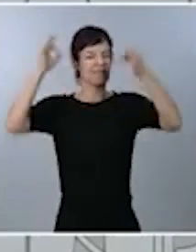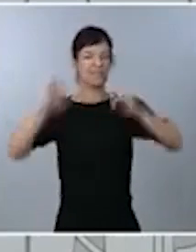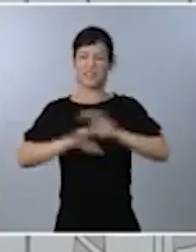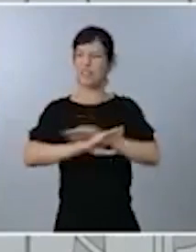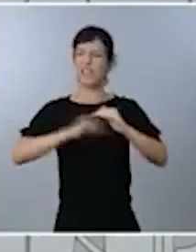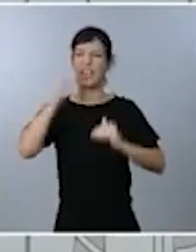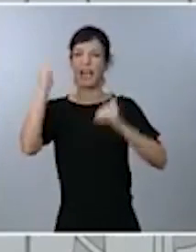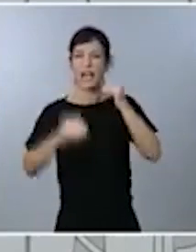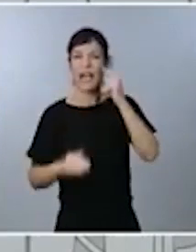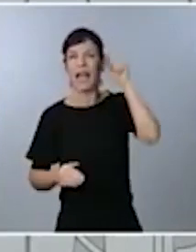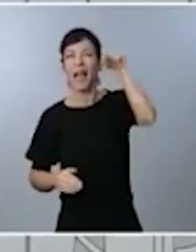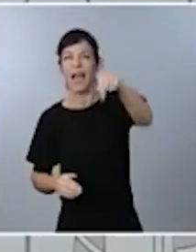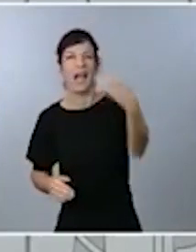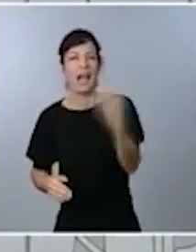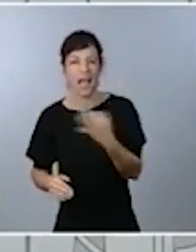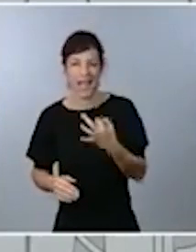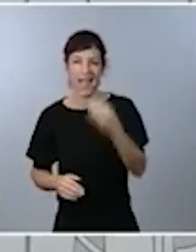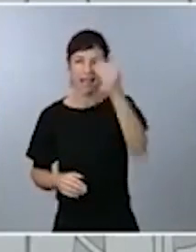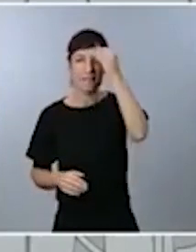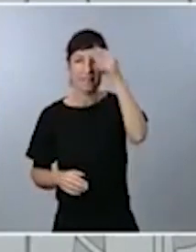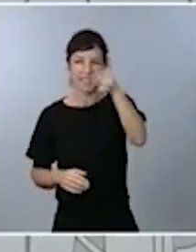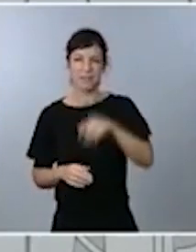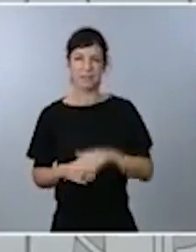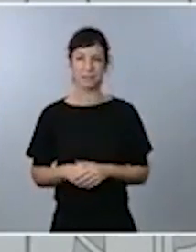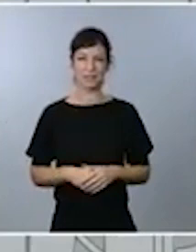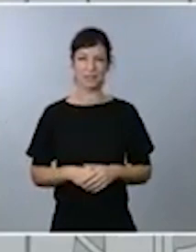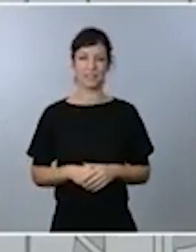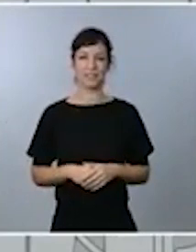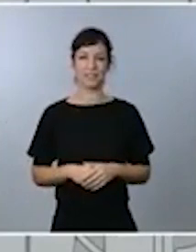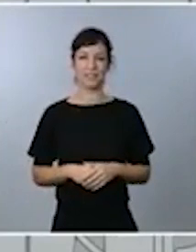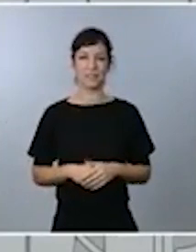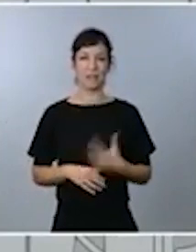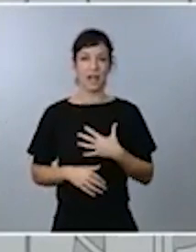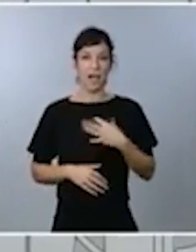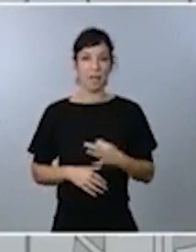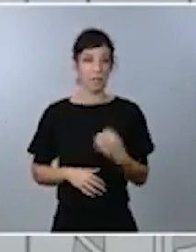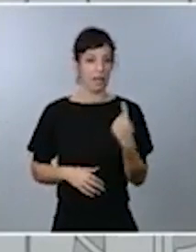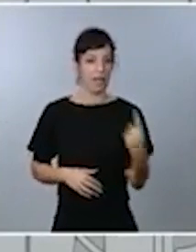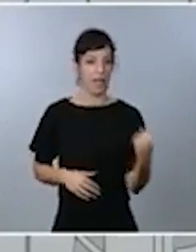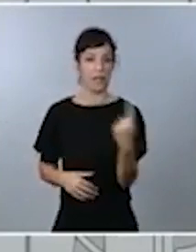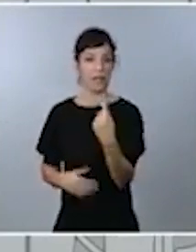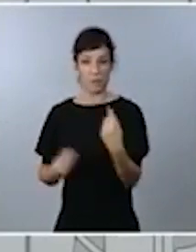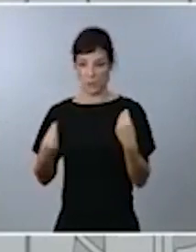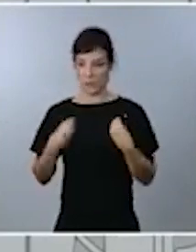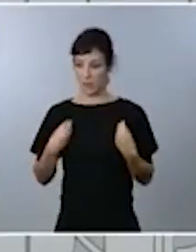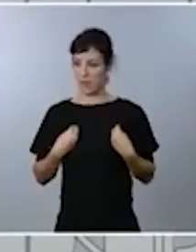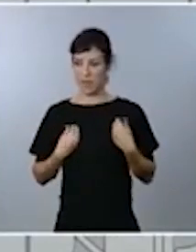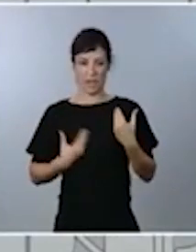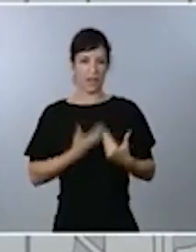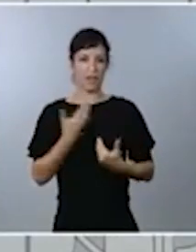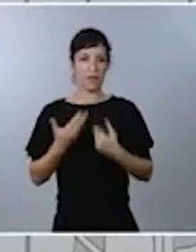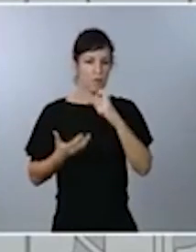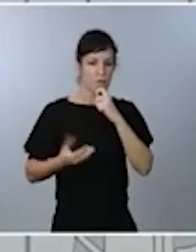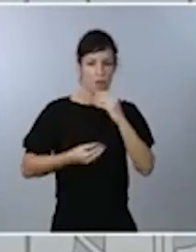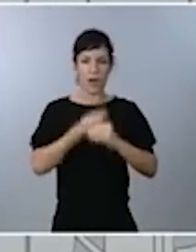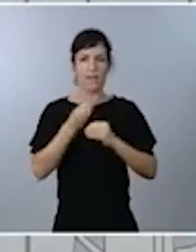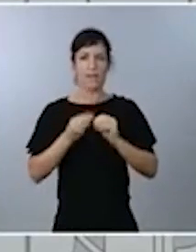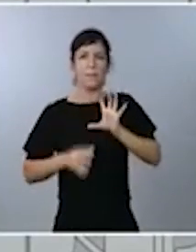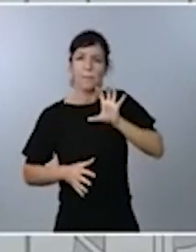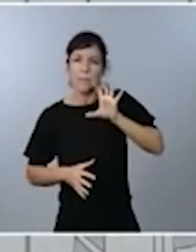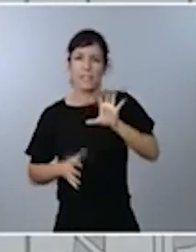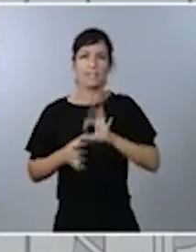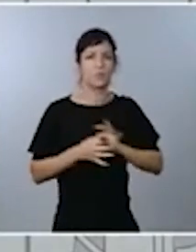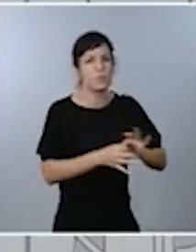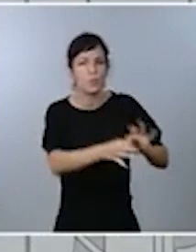Pensemos en lo que seremos capaces cada uno con nuestras vidas de hacer y todos juntos como país. Juntos